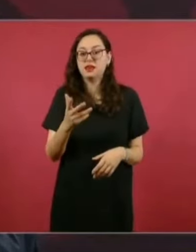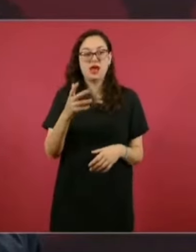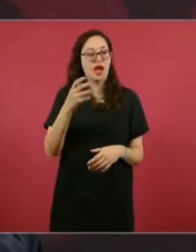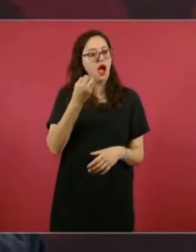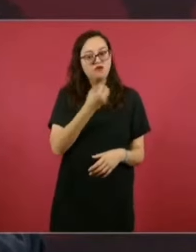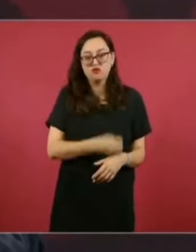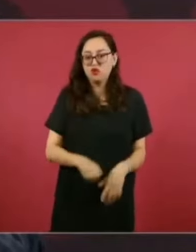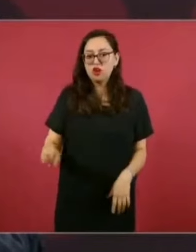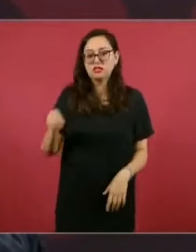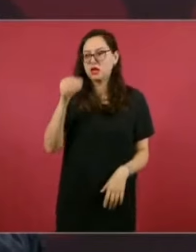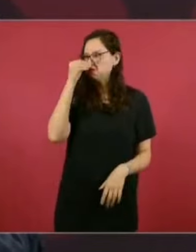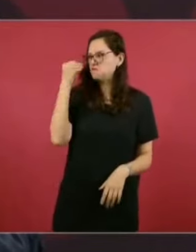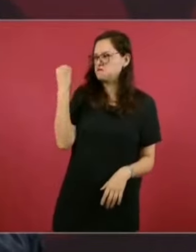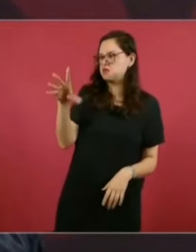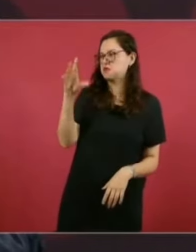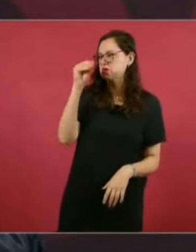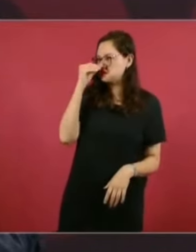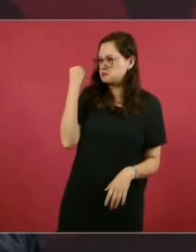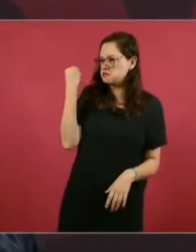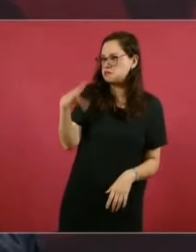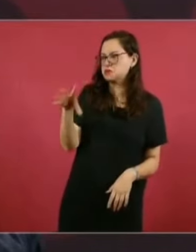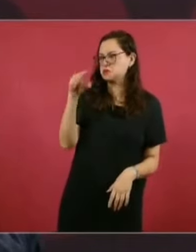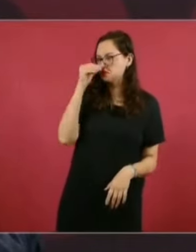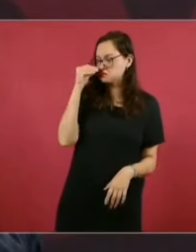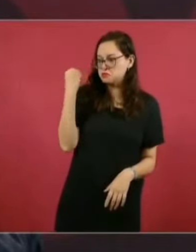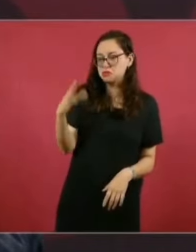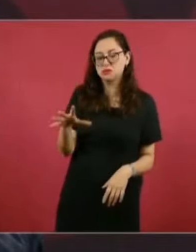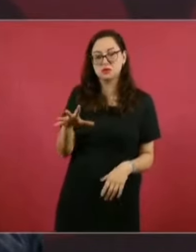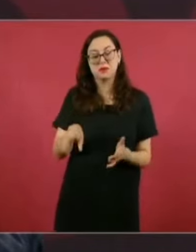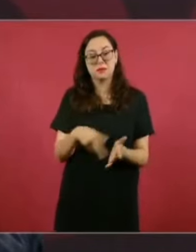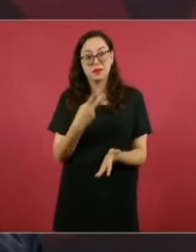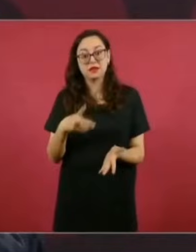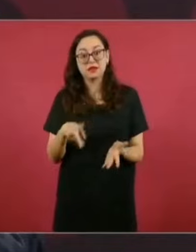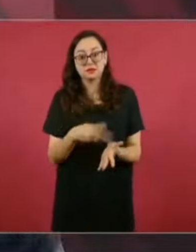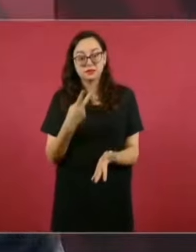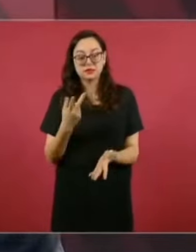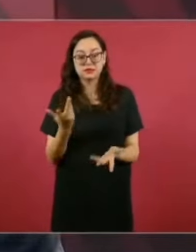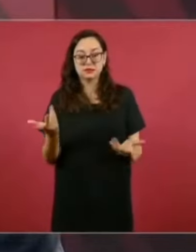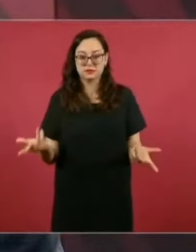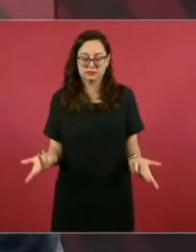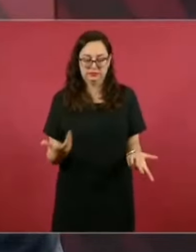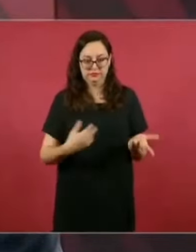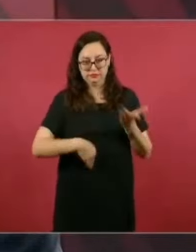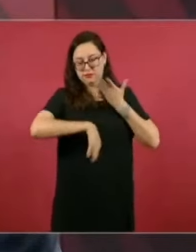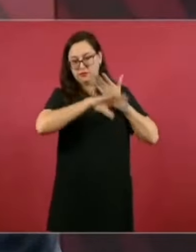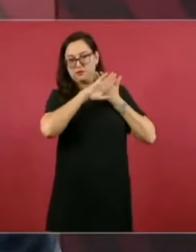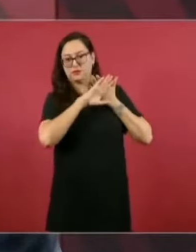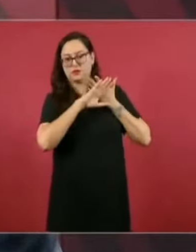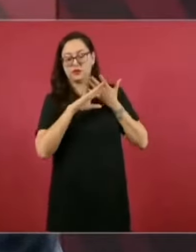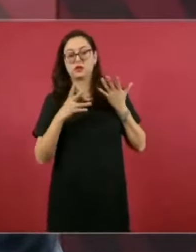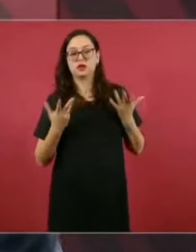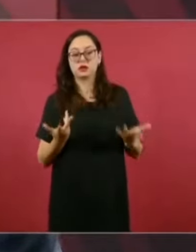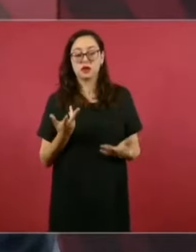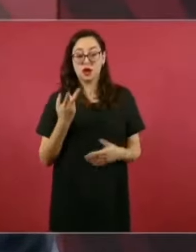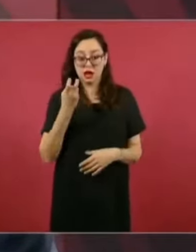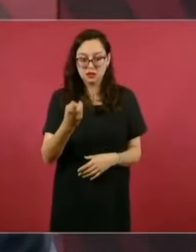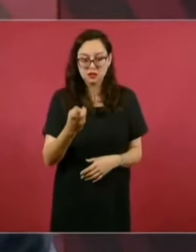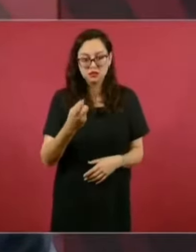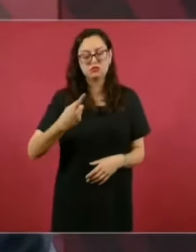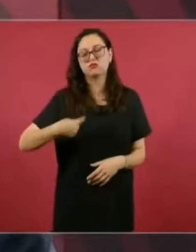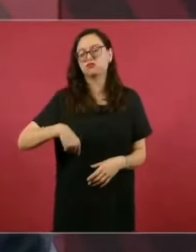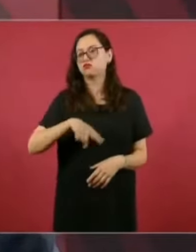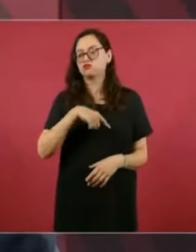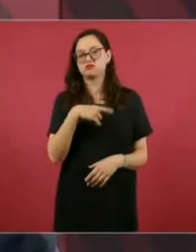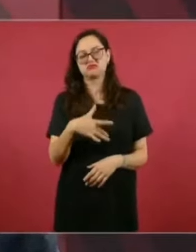buscan manchar nuestro gobierno y tenemos